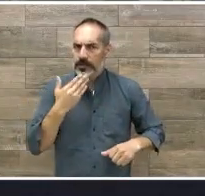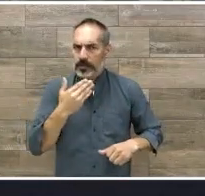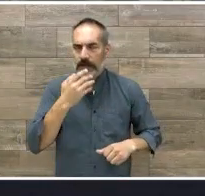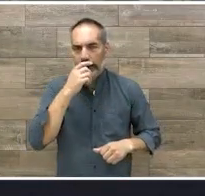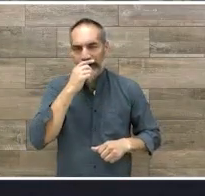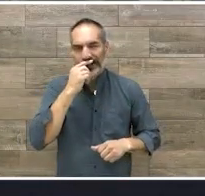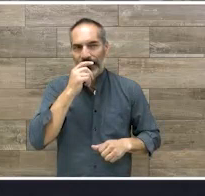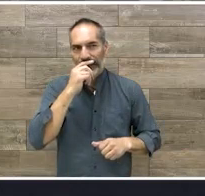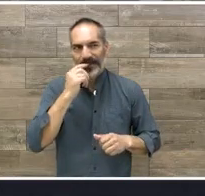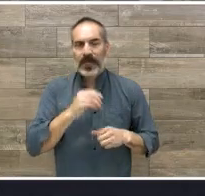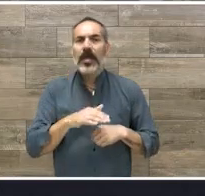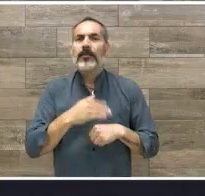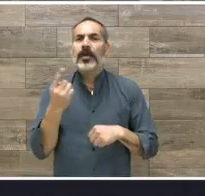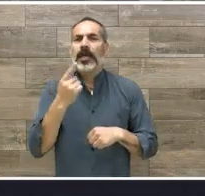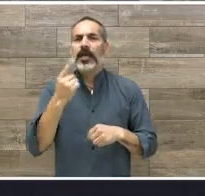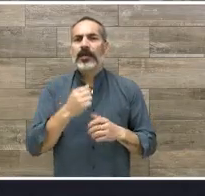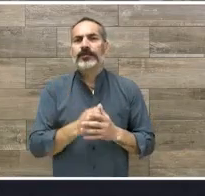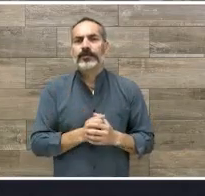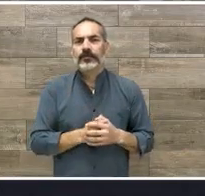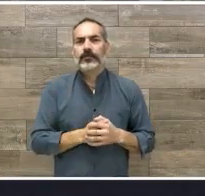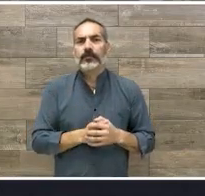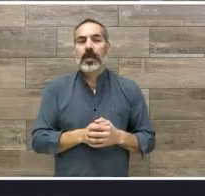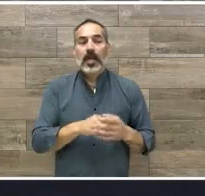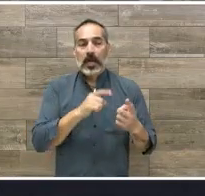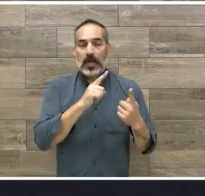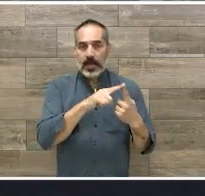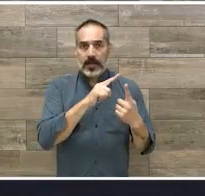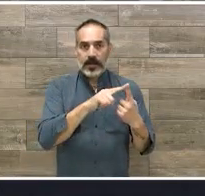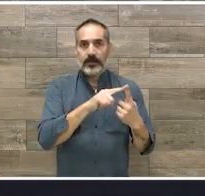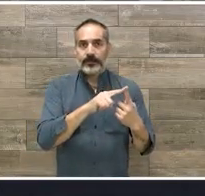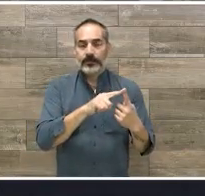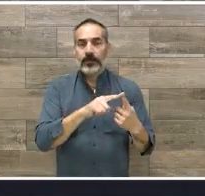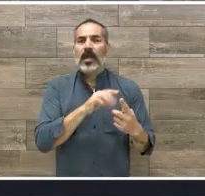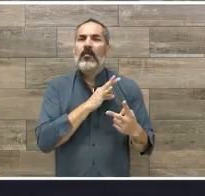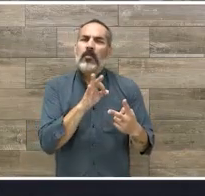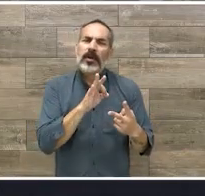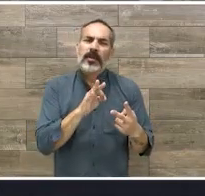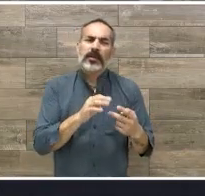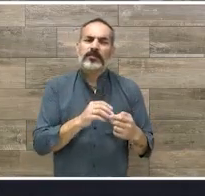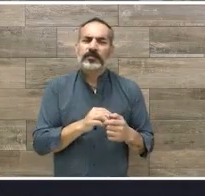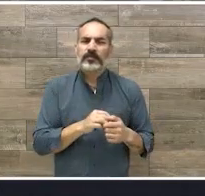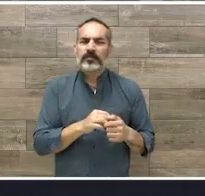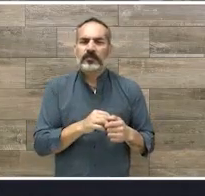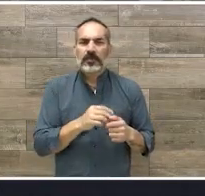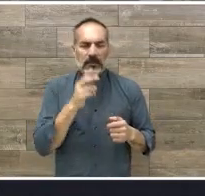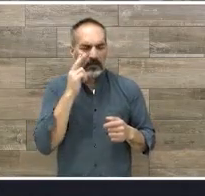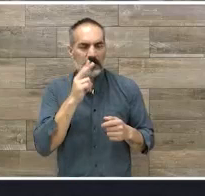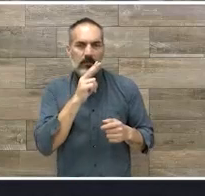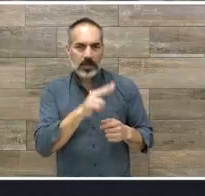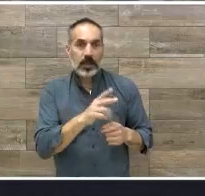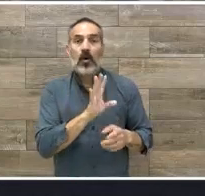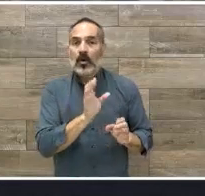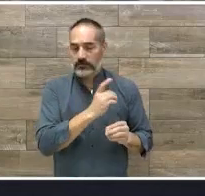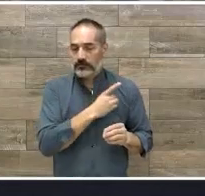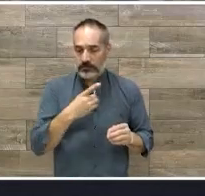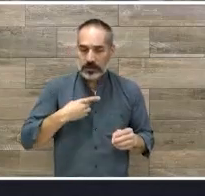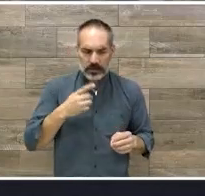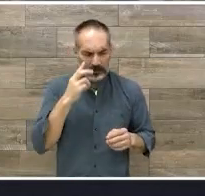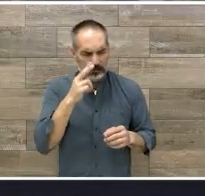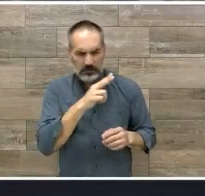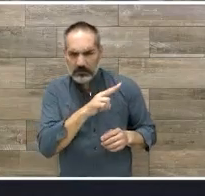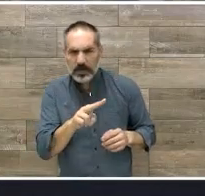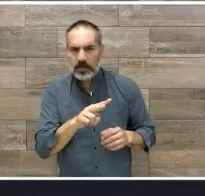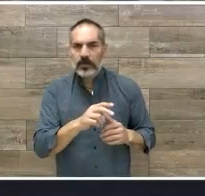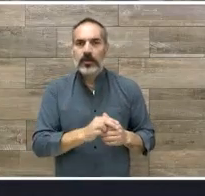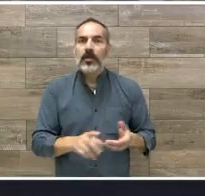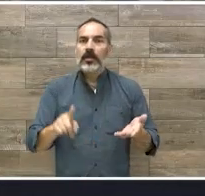la estimulación se puede presentar precisamente dentro, bueno, se debe de presentar dentro de